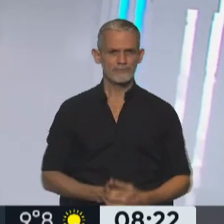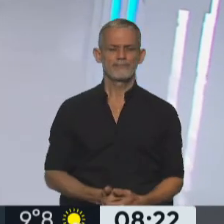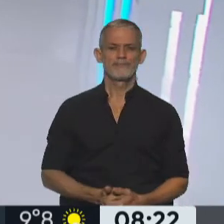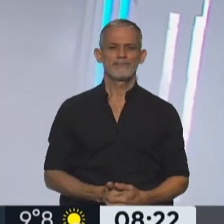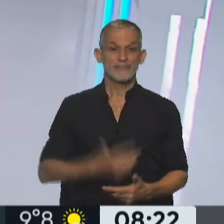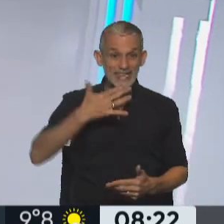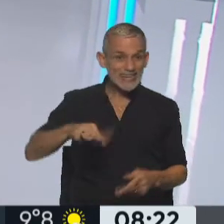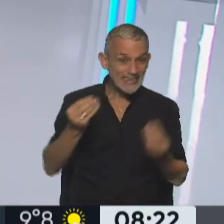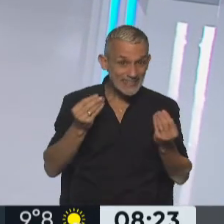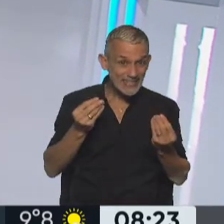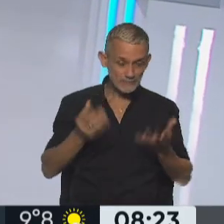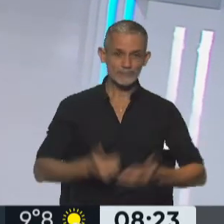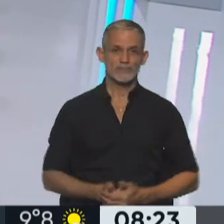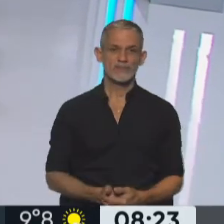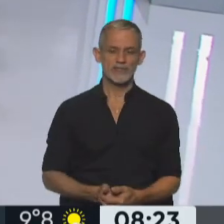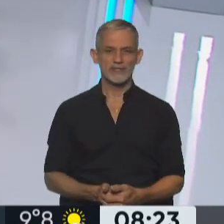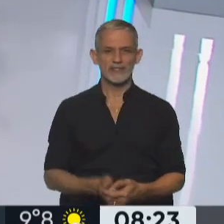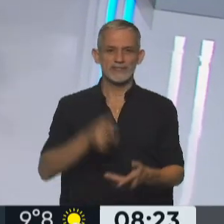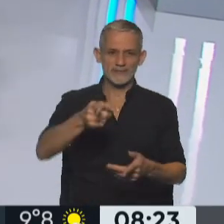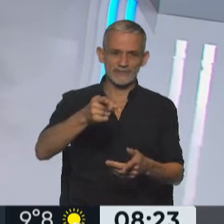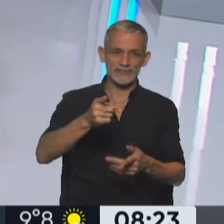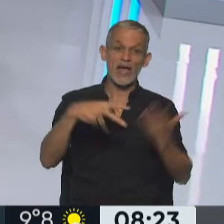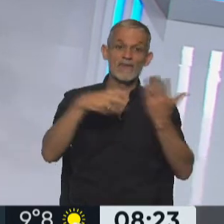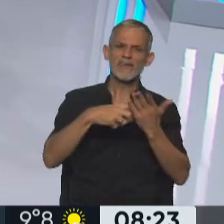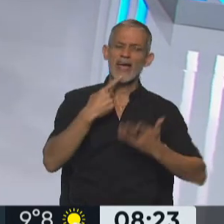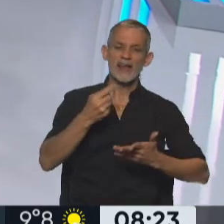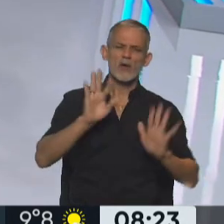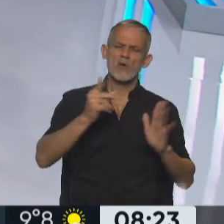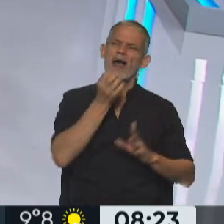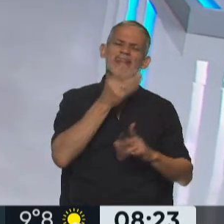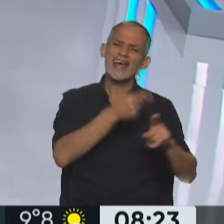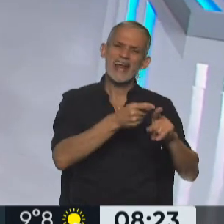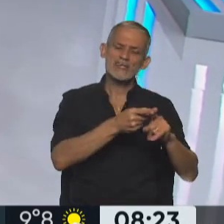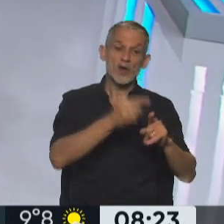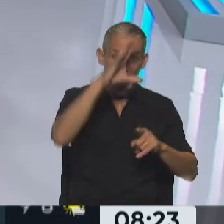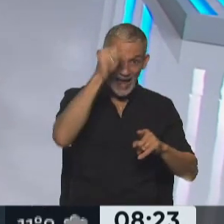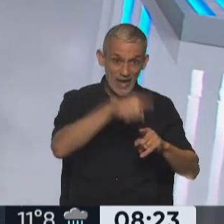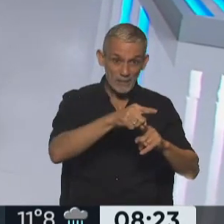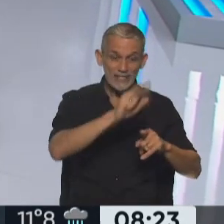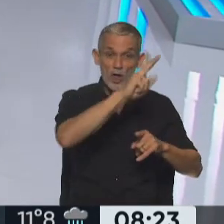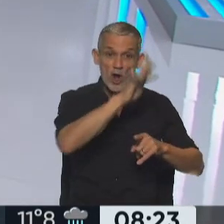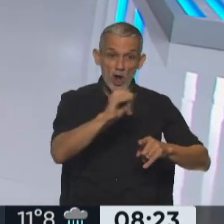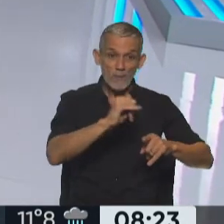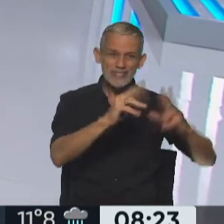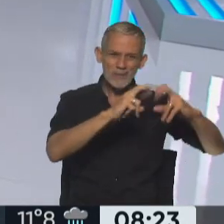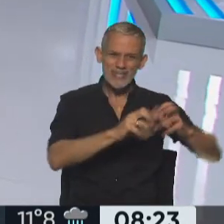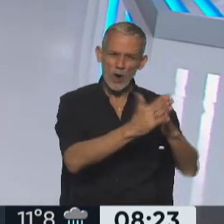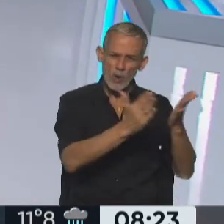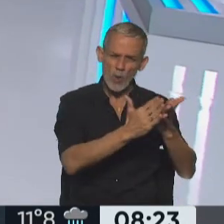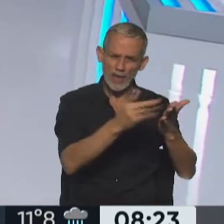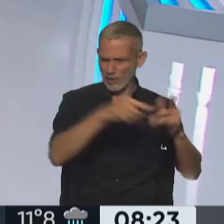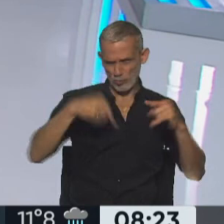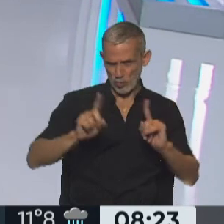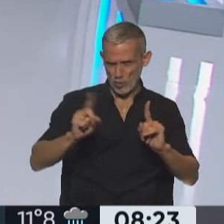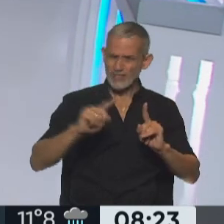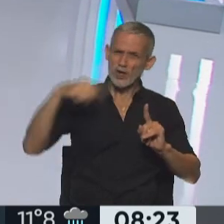¿Entendiste qué fue lo que pasó? Al fiscal le dijeron, mirá, la declaración como arrepentido de López en la causa Cuadernos, que no es esta